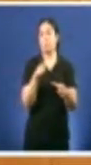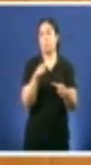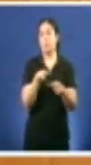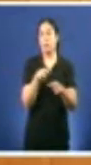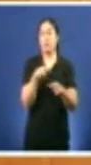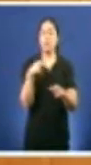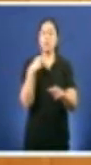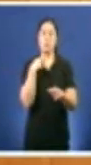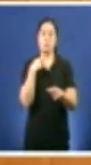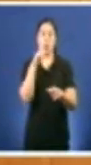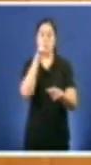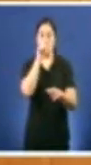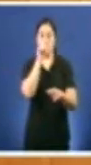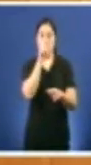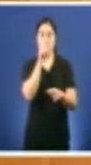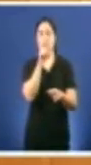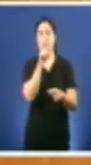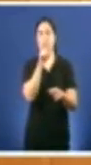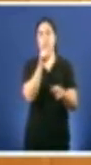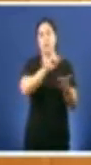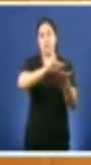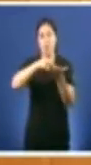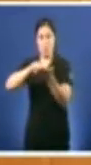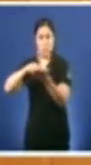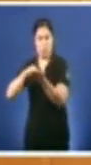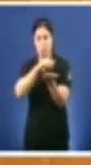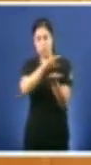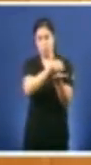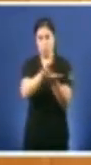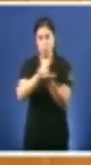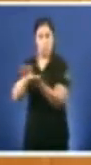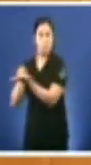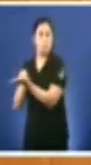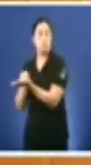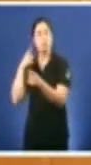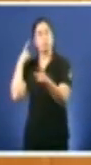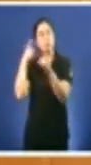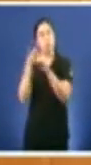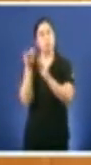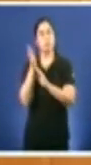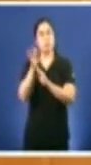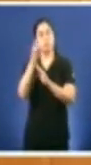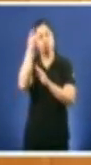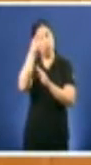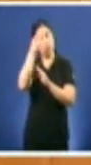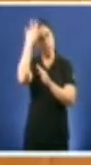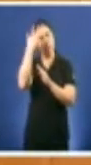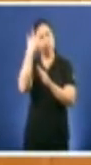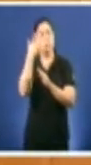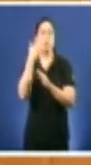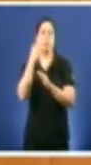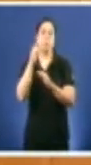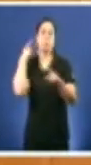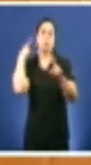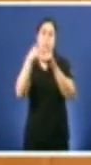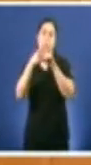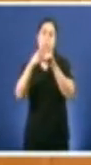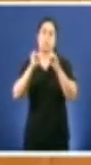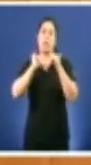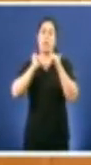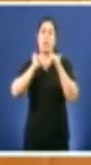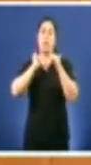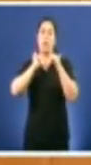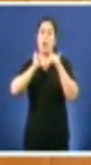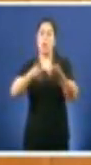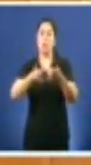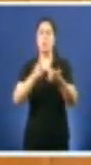para presentar unha iniciativa legislativa popular que reclamaba a posta en marcha nun tempo razoable dos servicios de hemodinámica